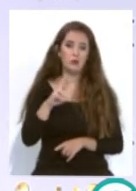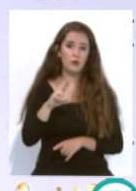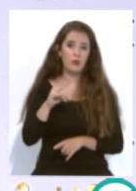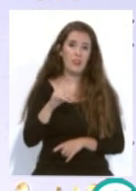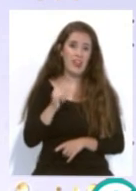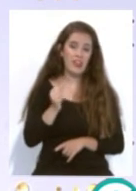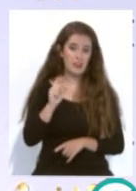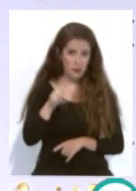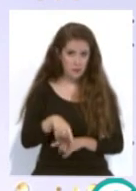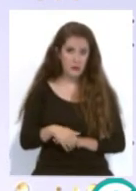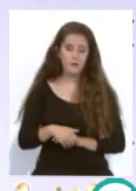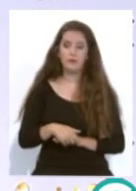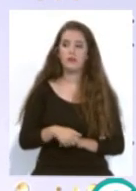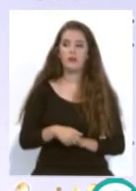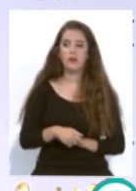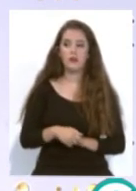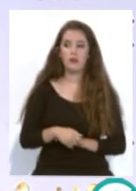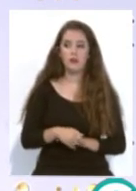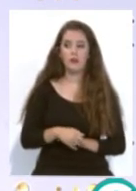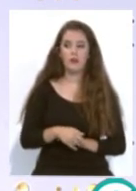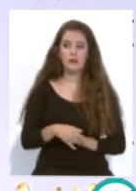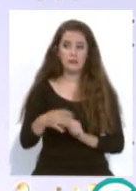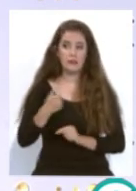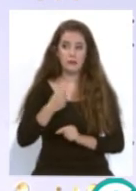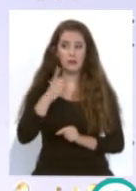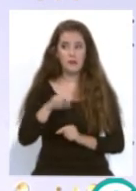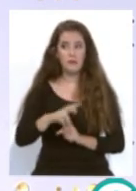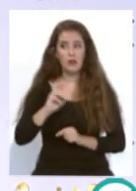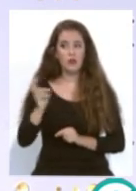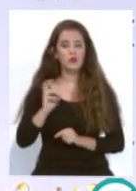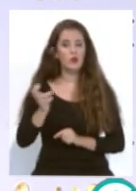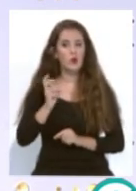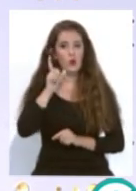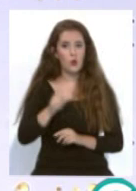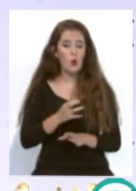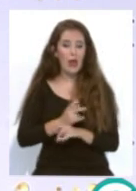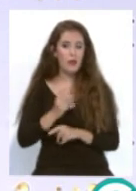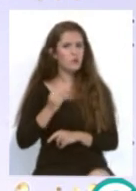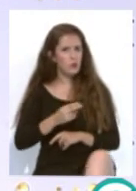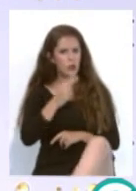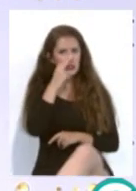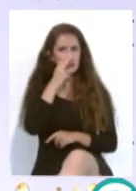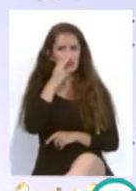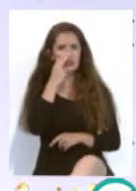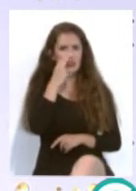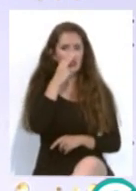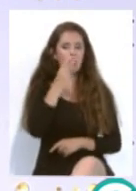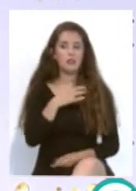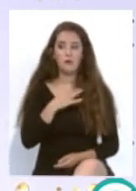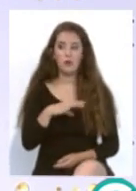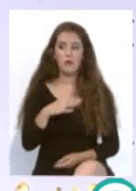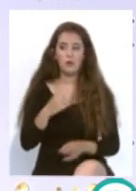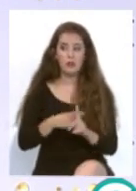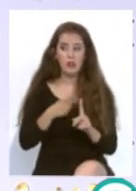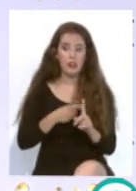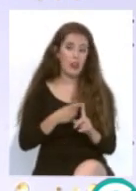jugadores como Duarte tenemos a un set que para mí yo creo que es un jugador muy muy interesante que quizás se podía haber echado mano de él en algún